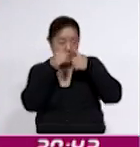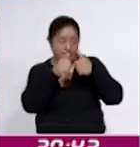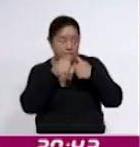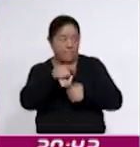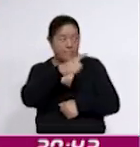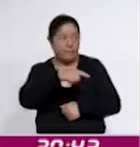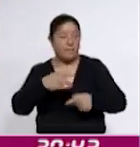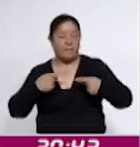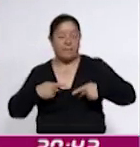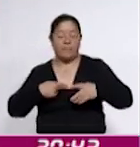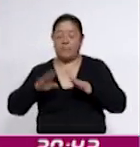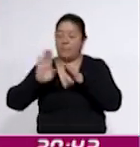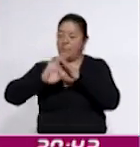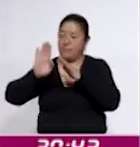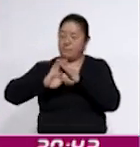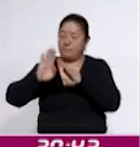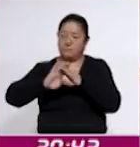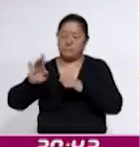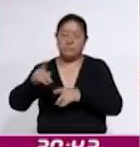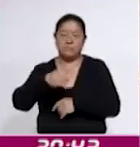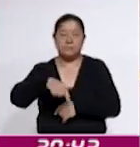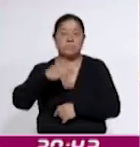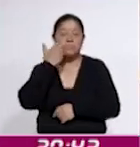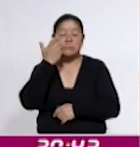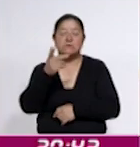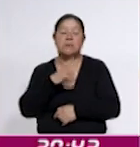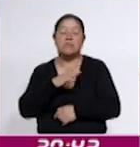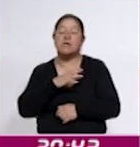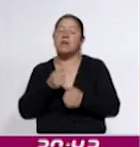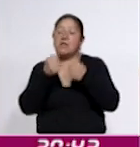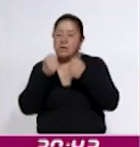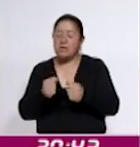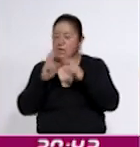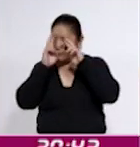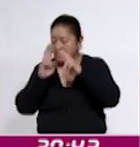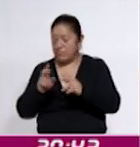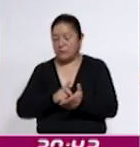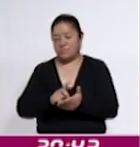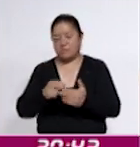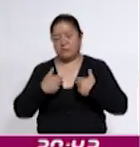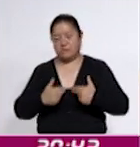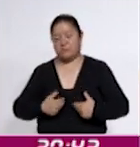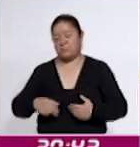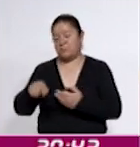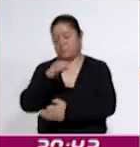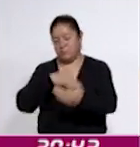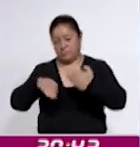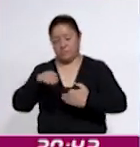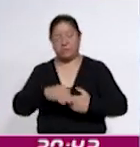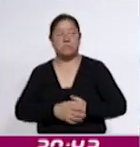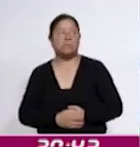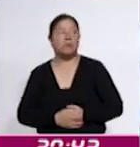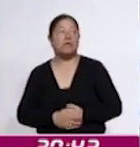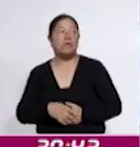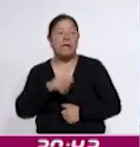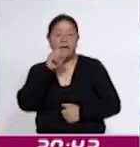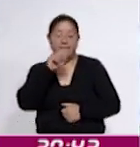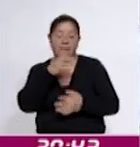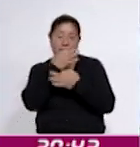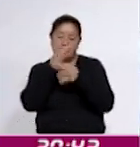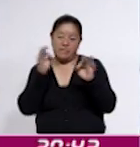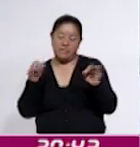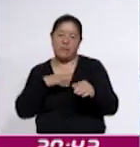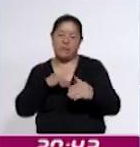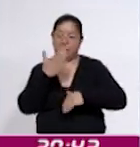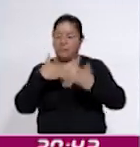personas migrantes y en tránsito, que busca garantizar el respeto a los derechos humanos de este grupo poblacional. También se destacaron el